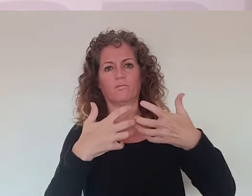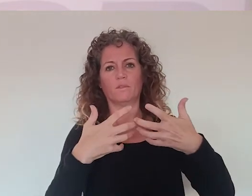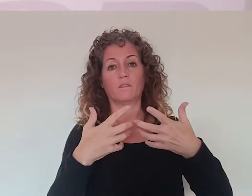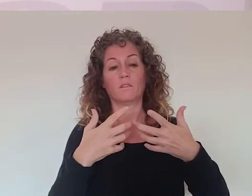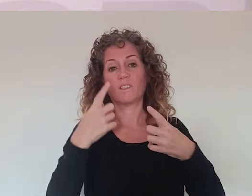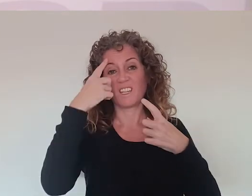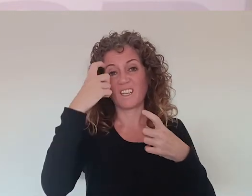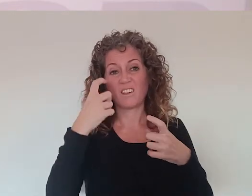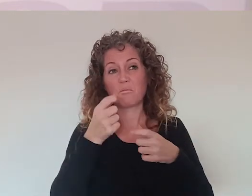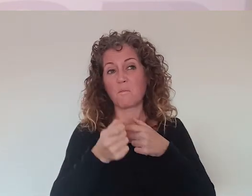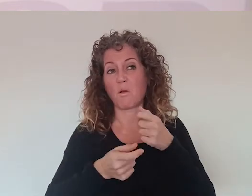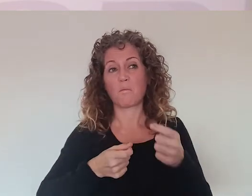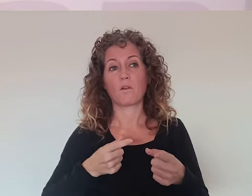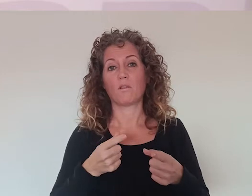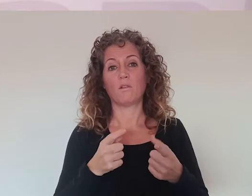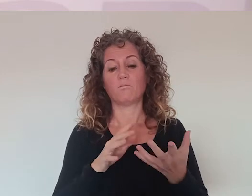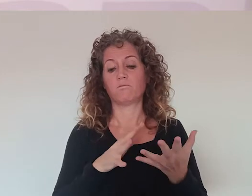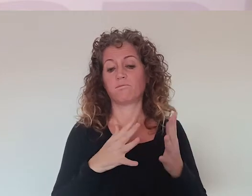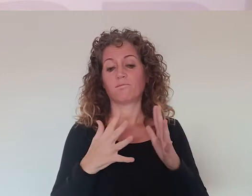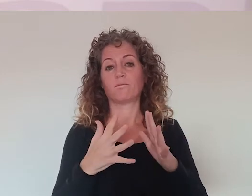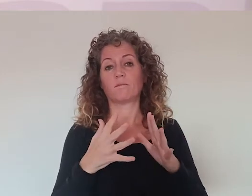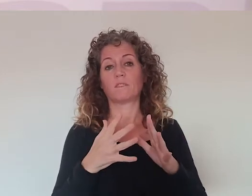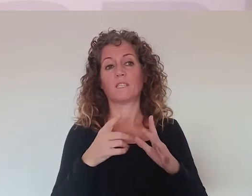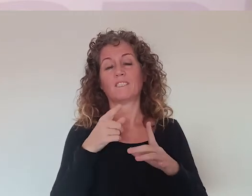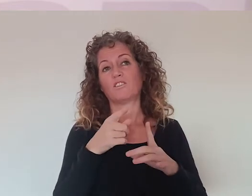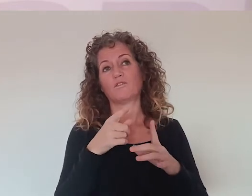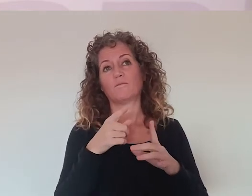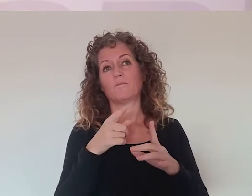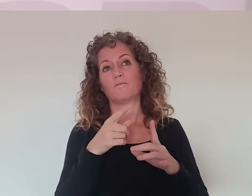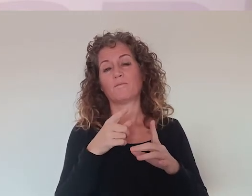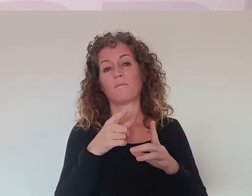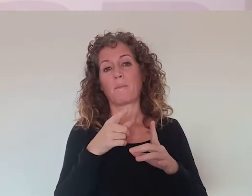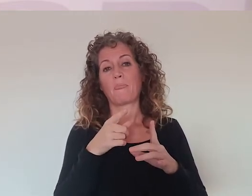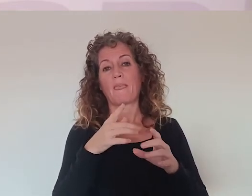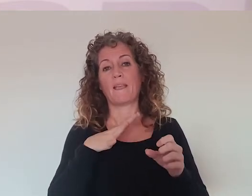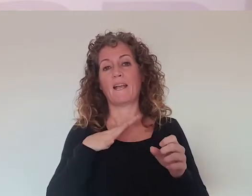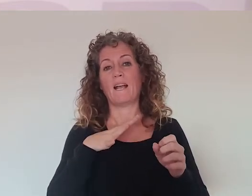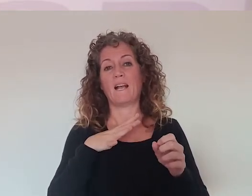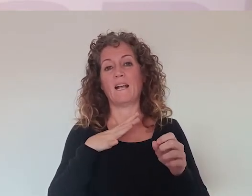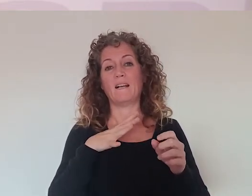la edad cada vez es una circunstancia de las personas que va a afectar mucho menos a